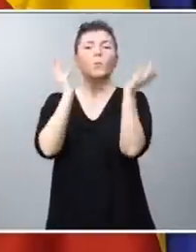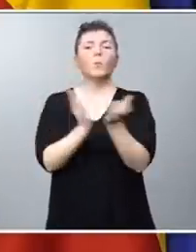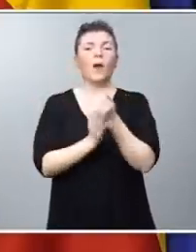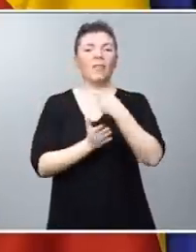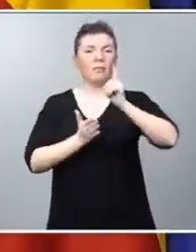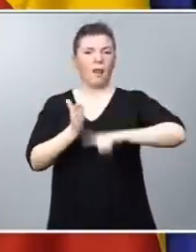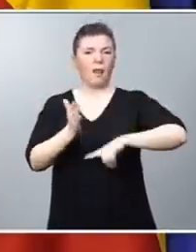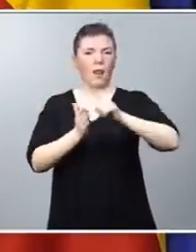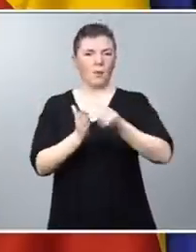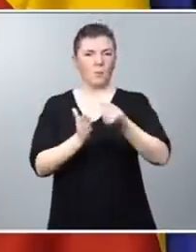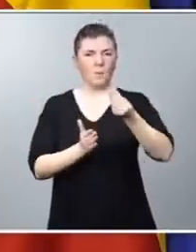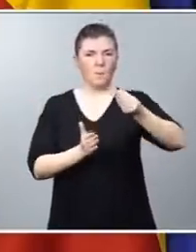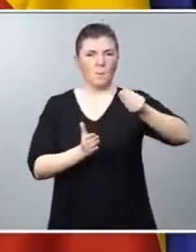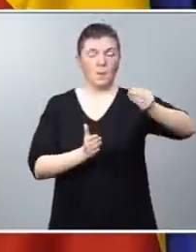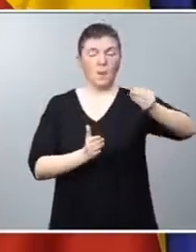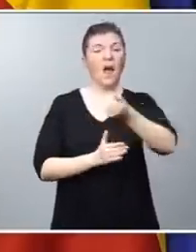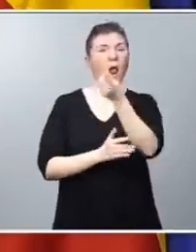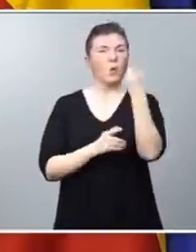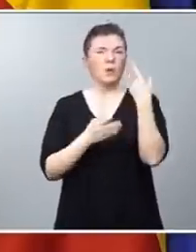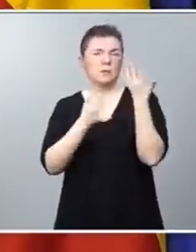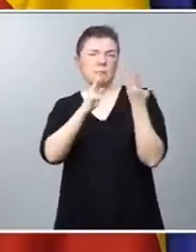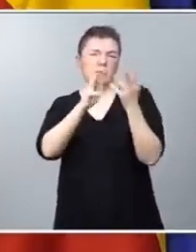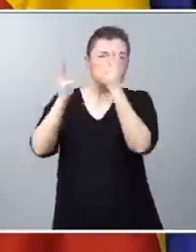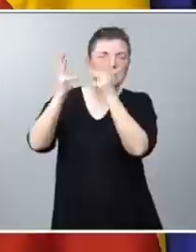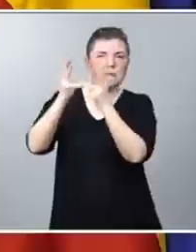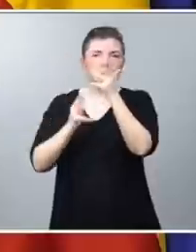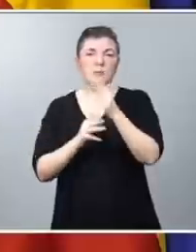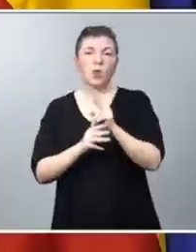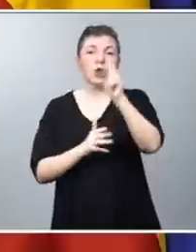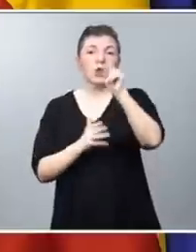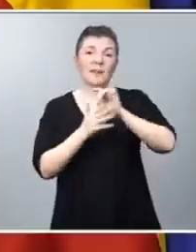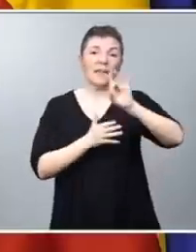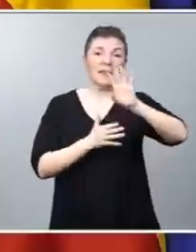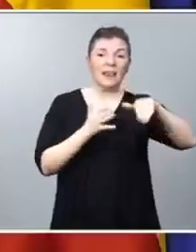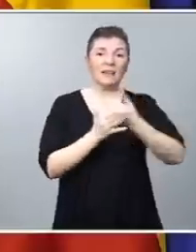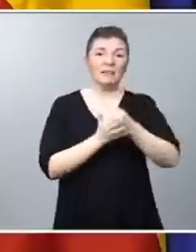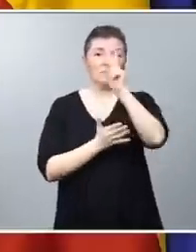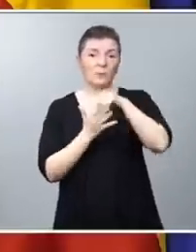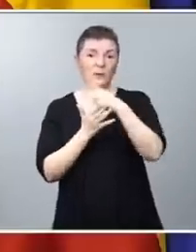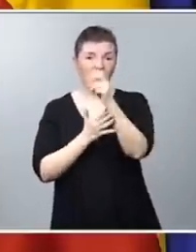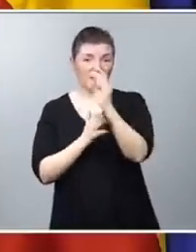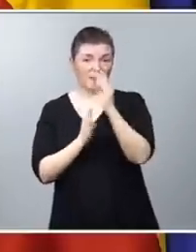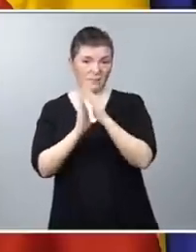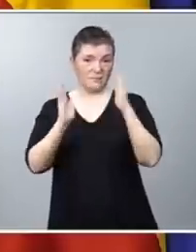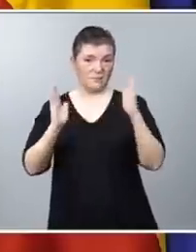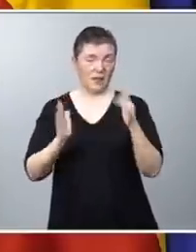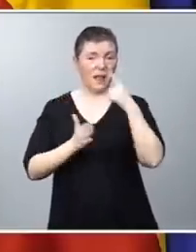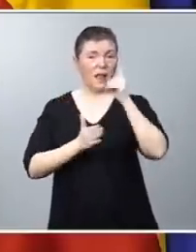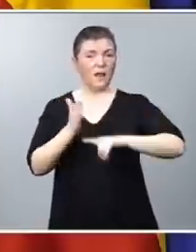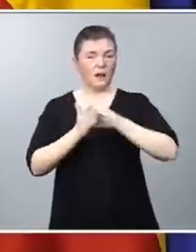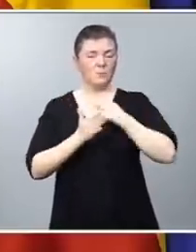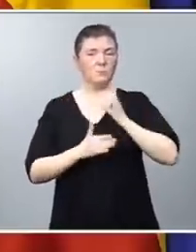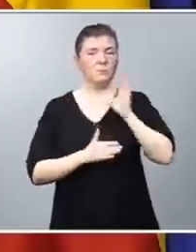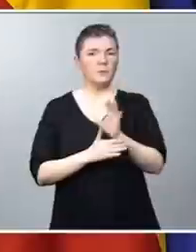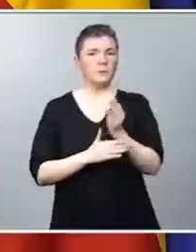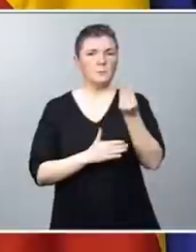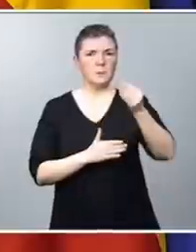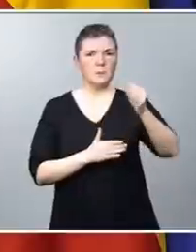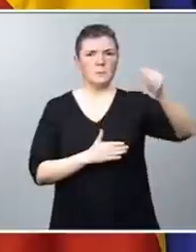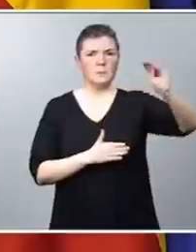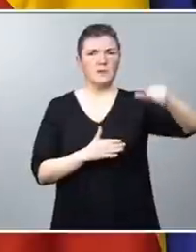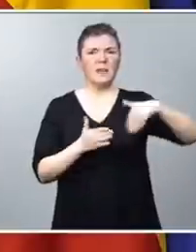supuesto, según algunas estimaciones, que entre el 2015 y el año 2020 los alquileres en nuestro país han subido hasta un